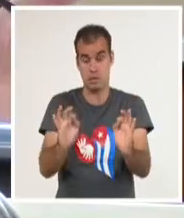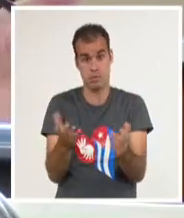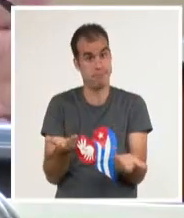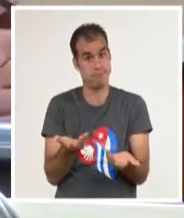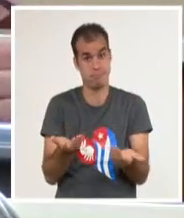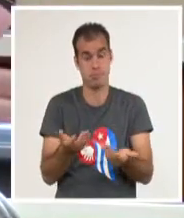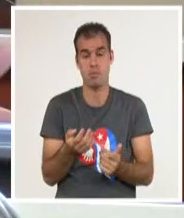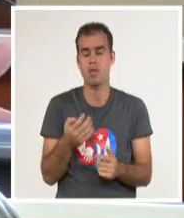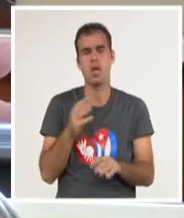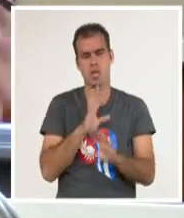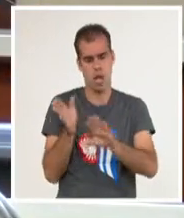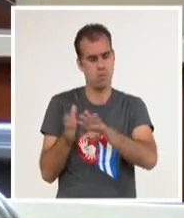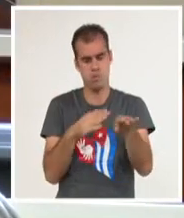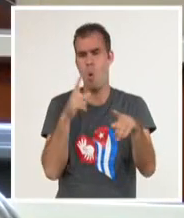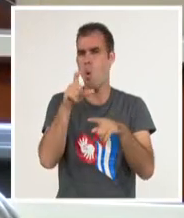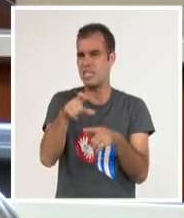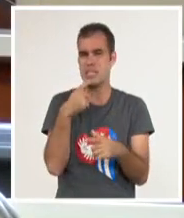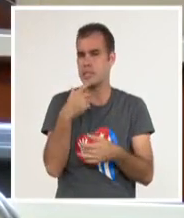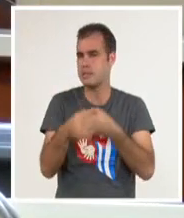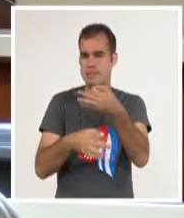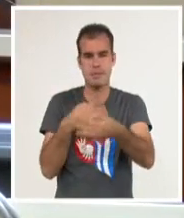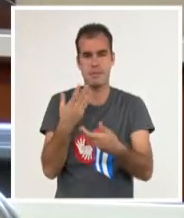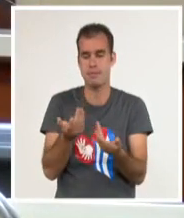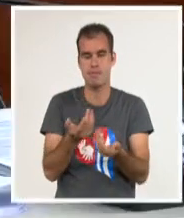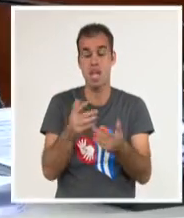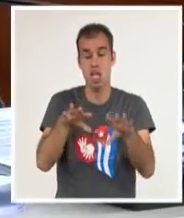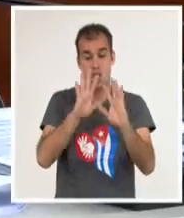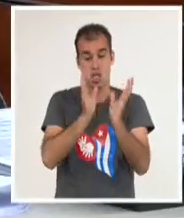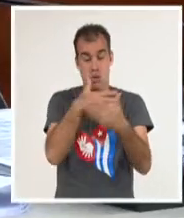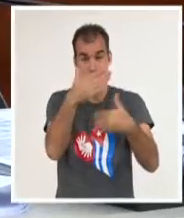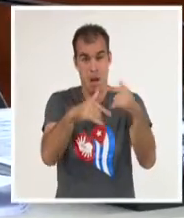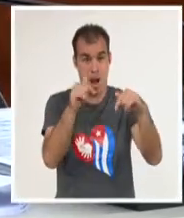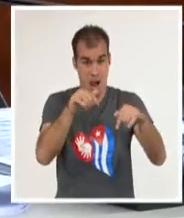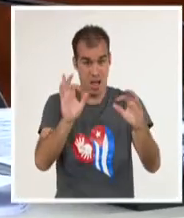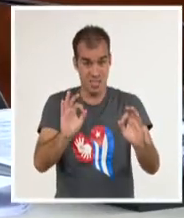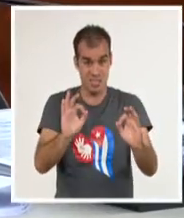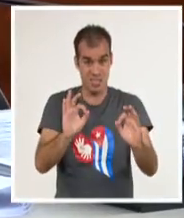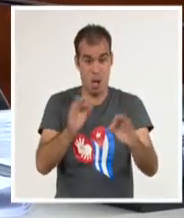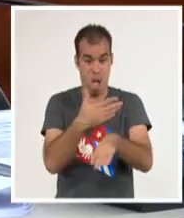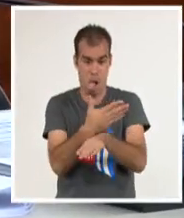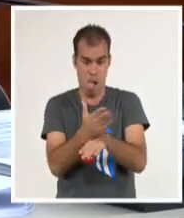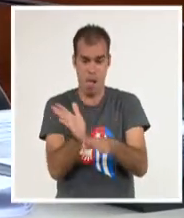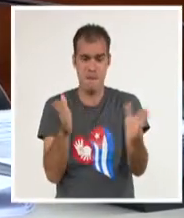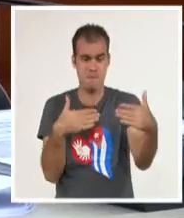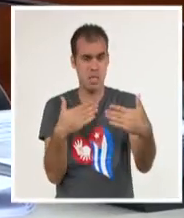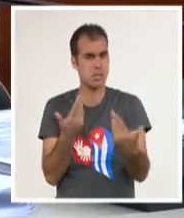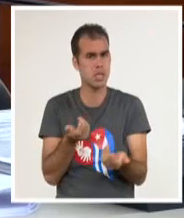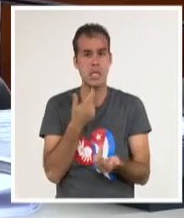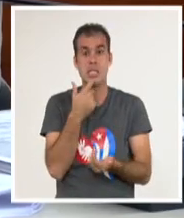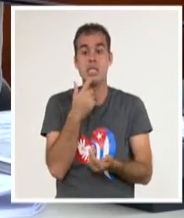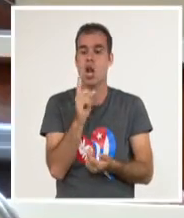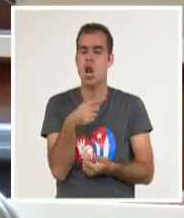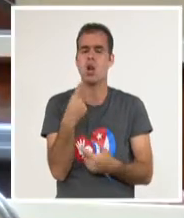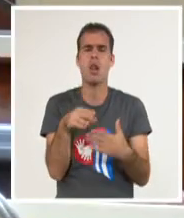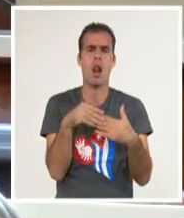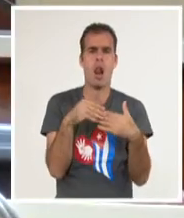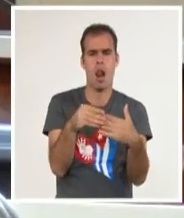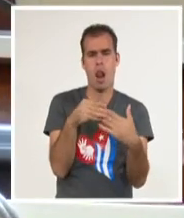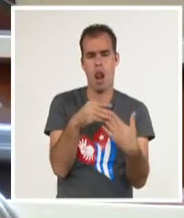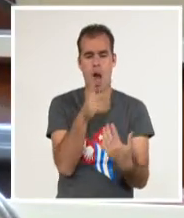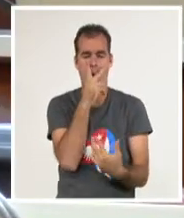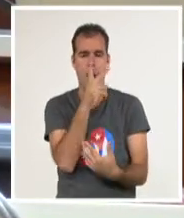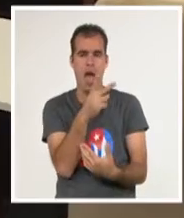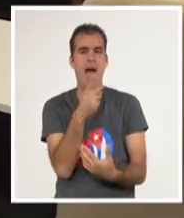todo esto está relacionado con que tenemos que flexibilizar el tratamiento aduanal